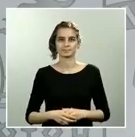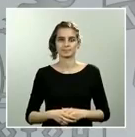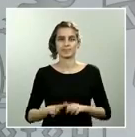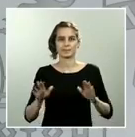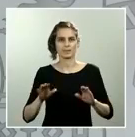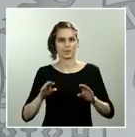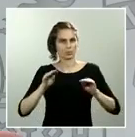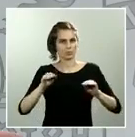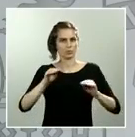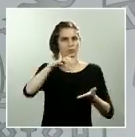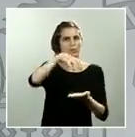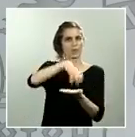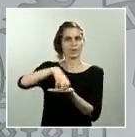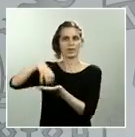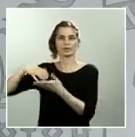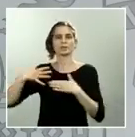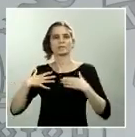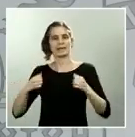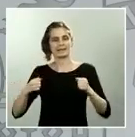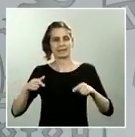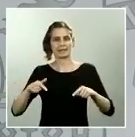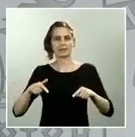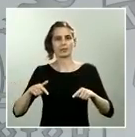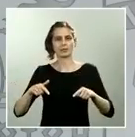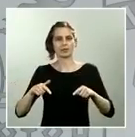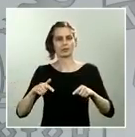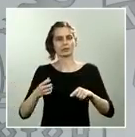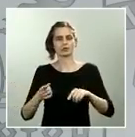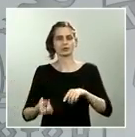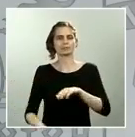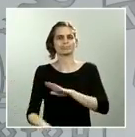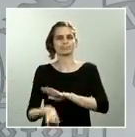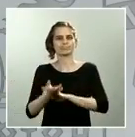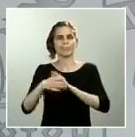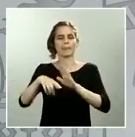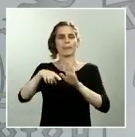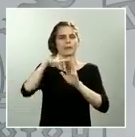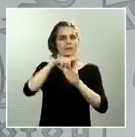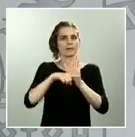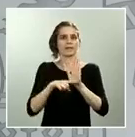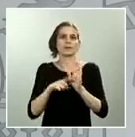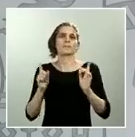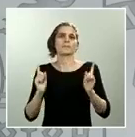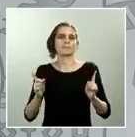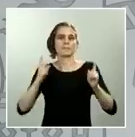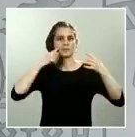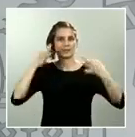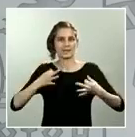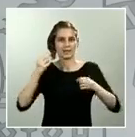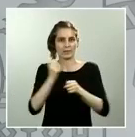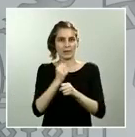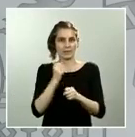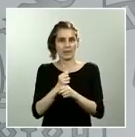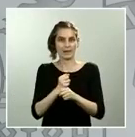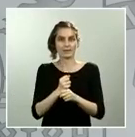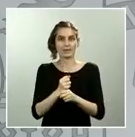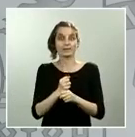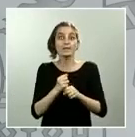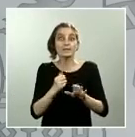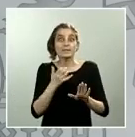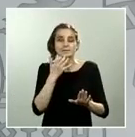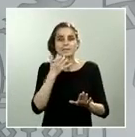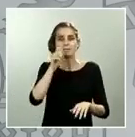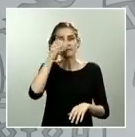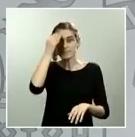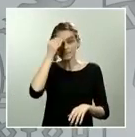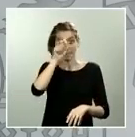marcha esa prevención de riesgos laborales en aquellos casos donde consideren que las personas que han estado en contacto puedan tener algún elemento